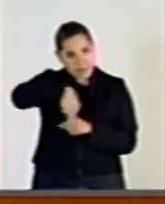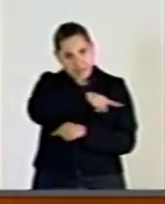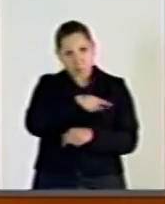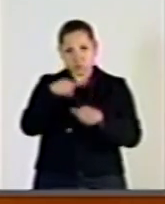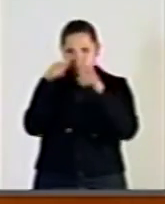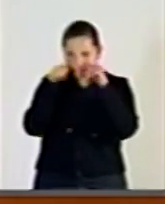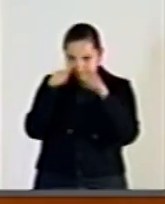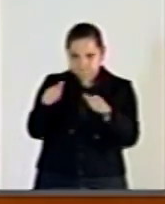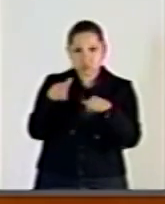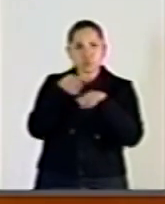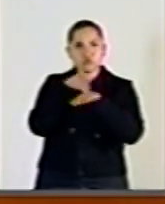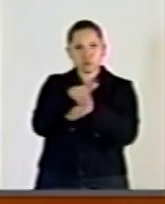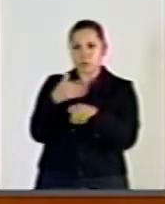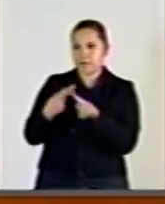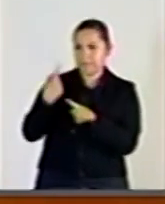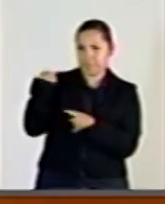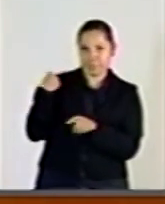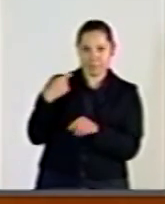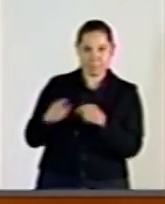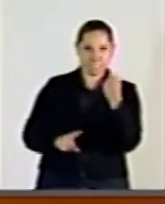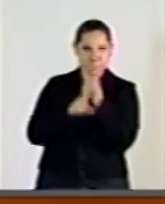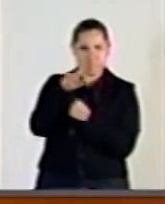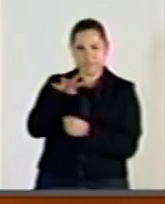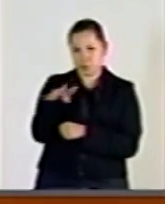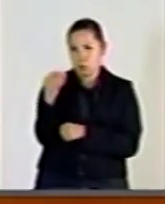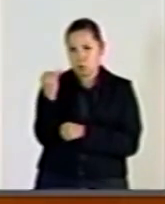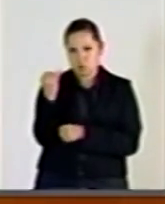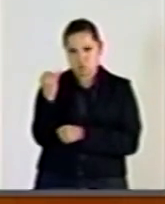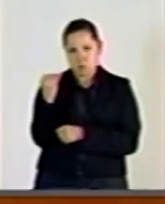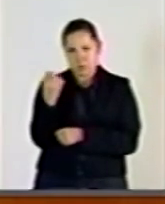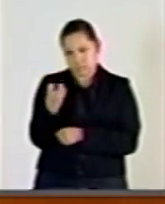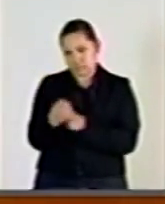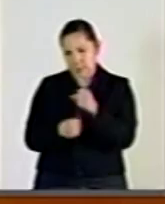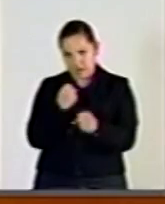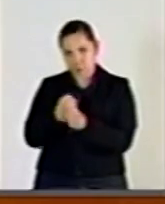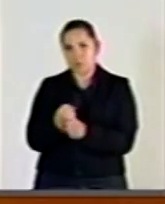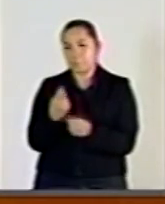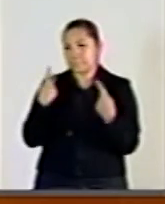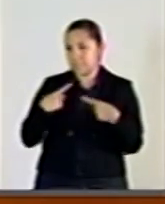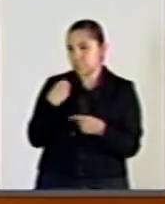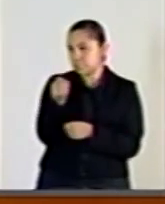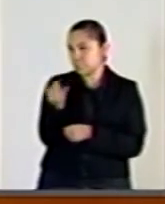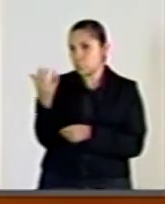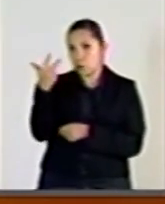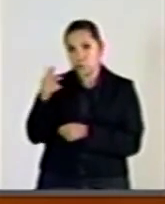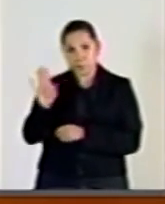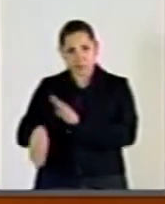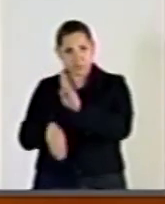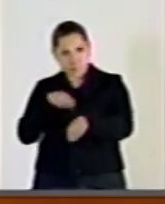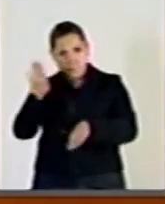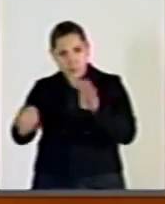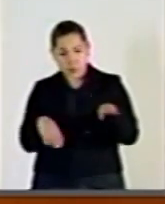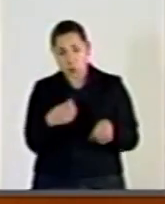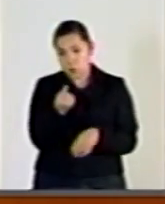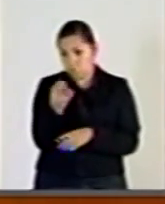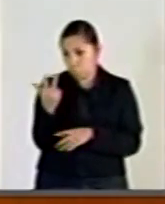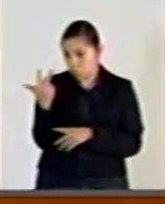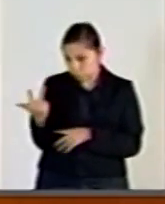Oaxaca, el pasado 19 de junio, especialmente sobre la muerte de ocho personas, entre ellos un